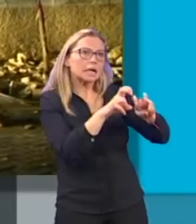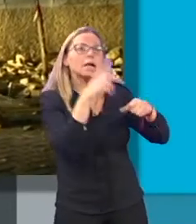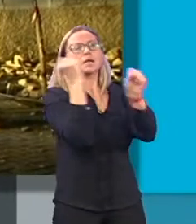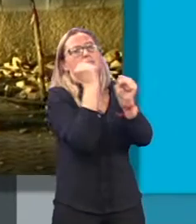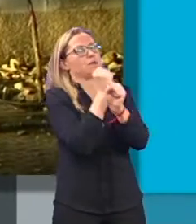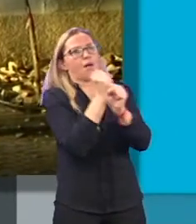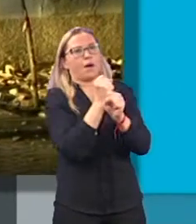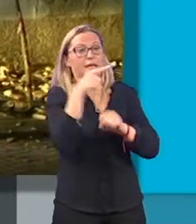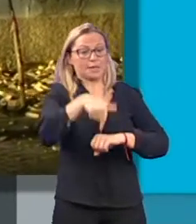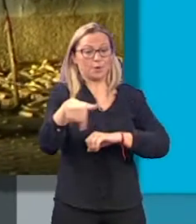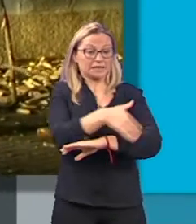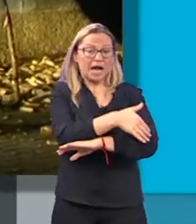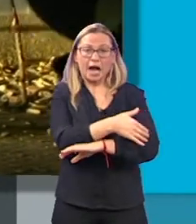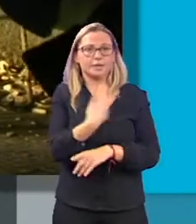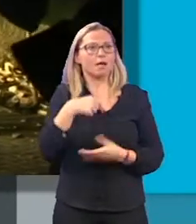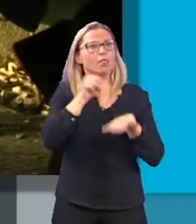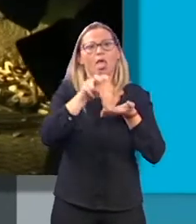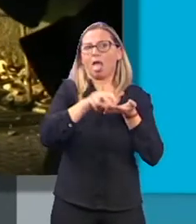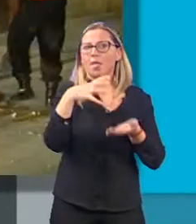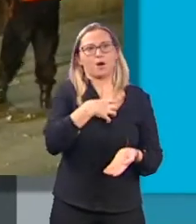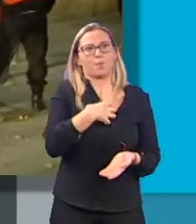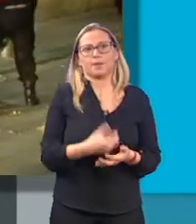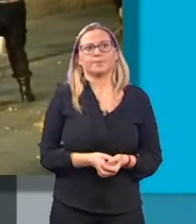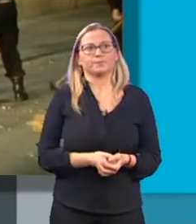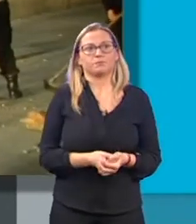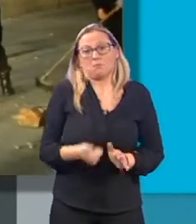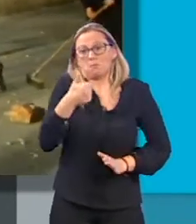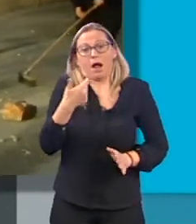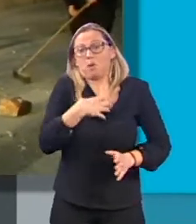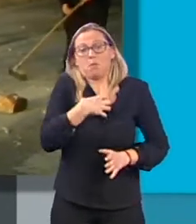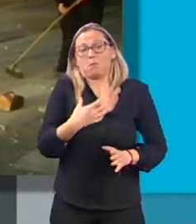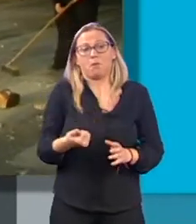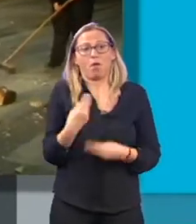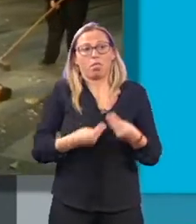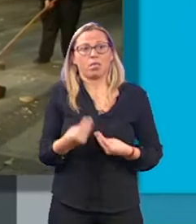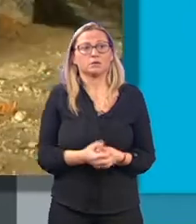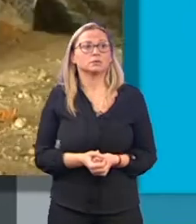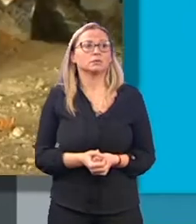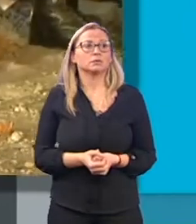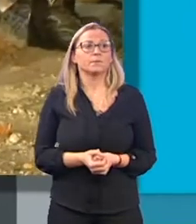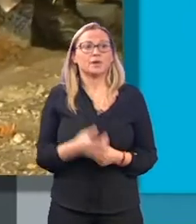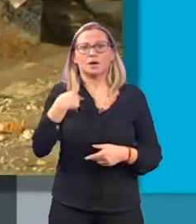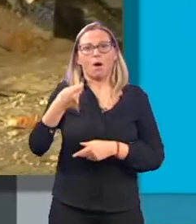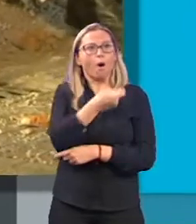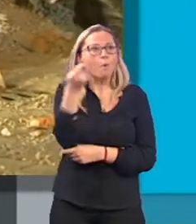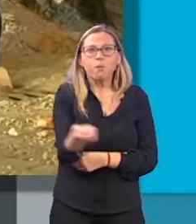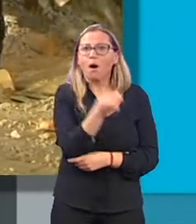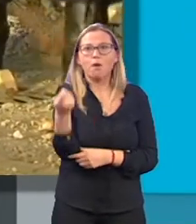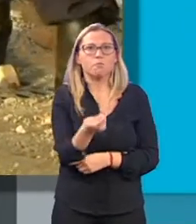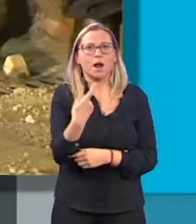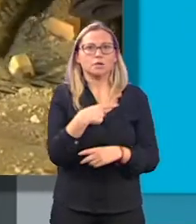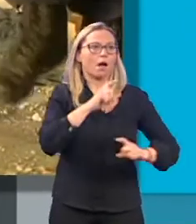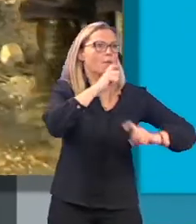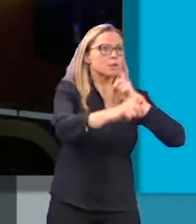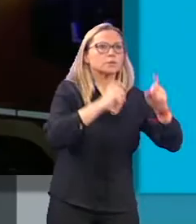que no se transite y poco más. Mucho trabajo para los bomberos que no dan abasto ante tantos